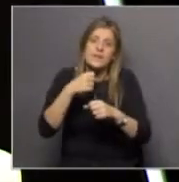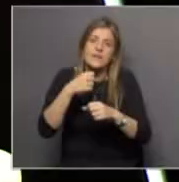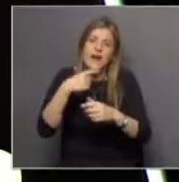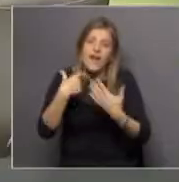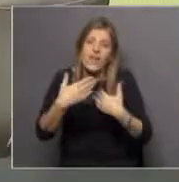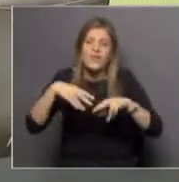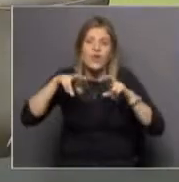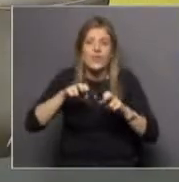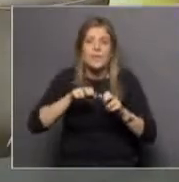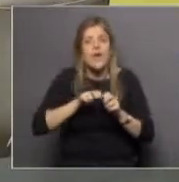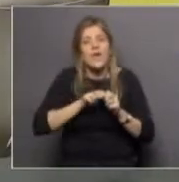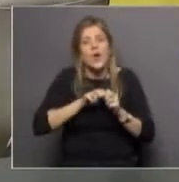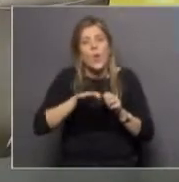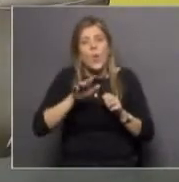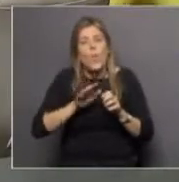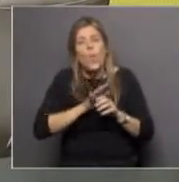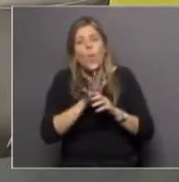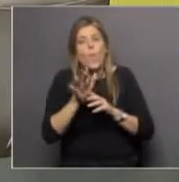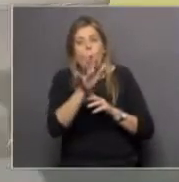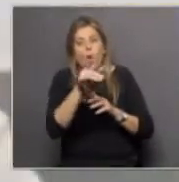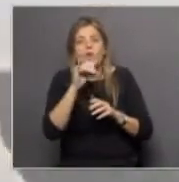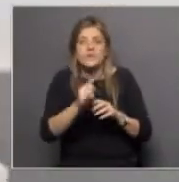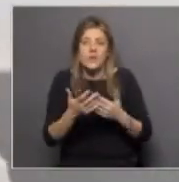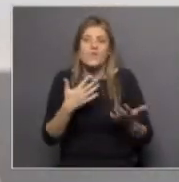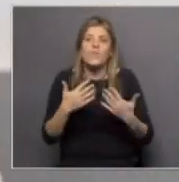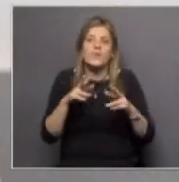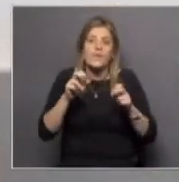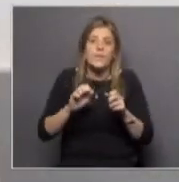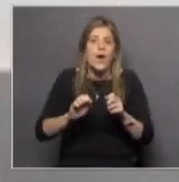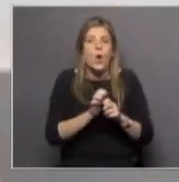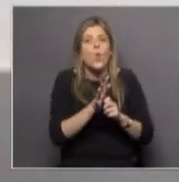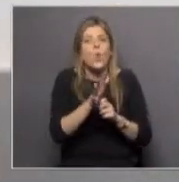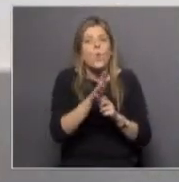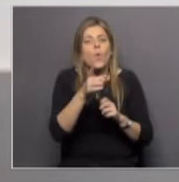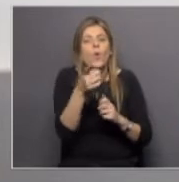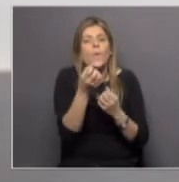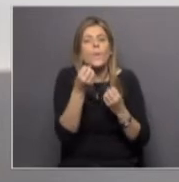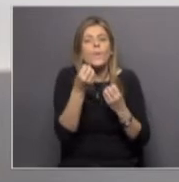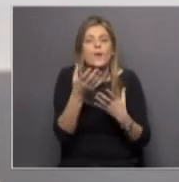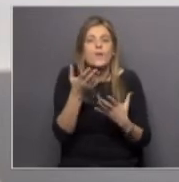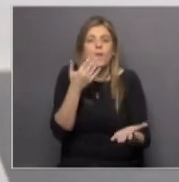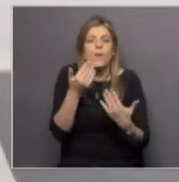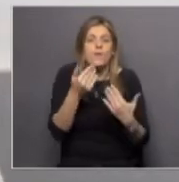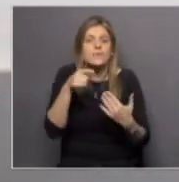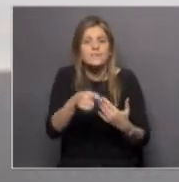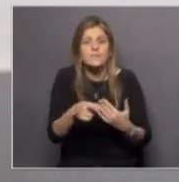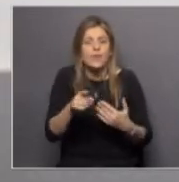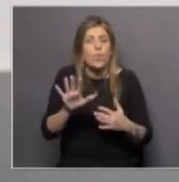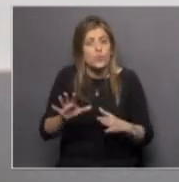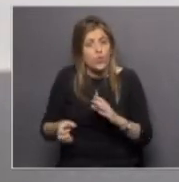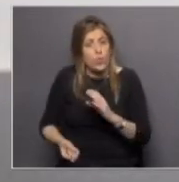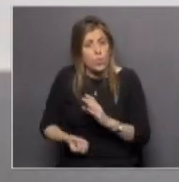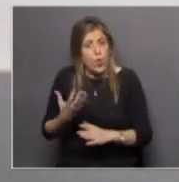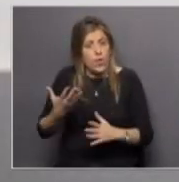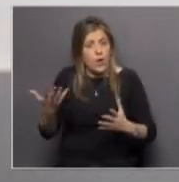manera vamos a seguir hablando si en realidad vamos a hablar de humo y en realidad diría que vamos a hablar casi de una moda